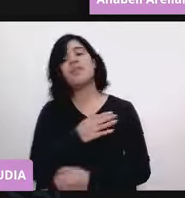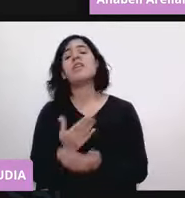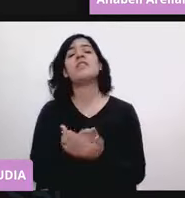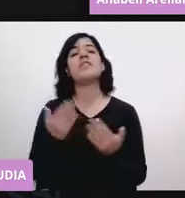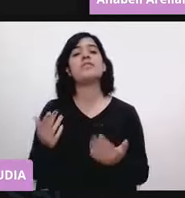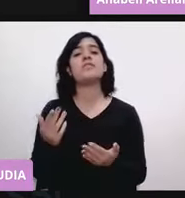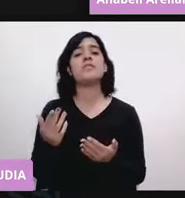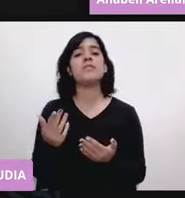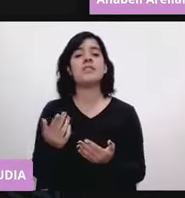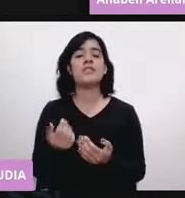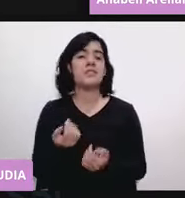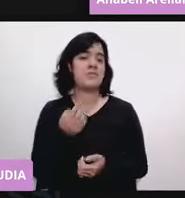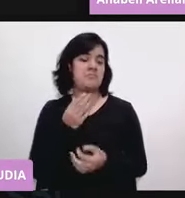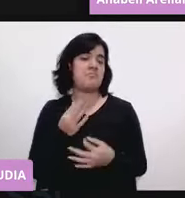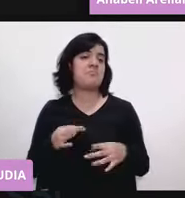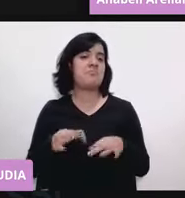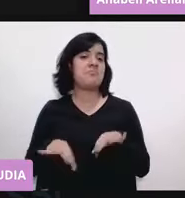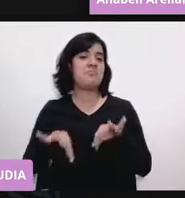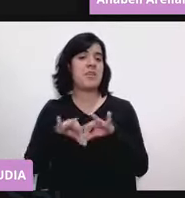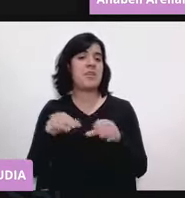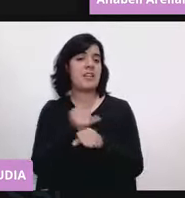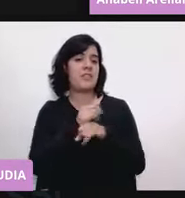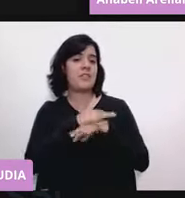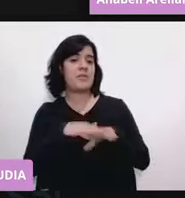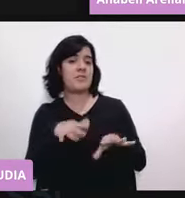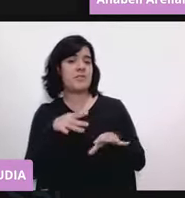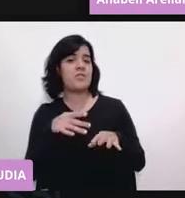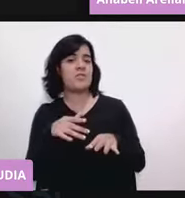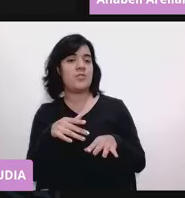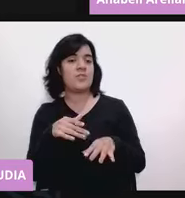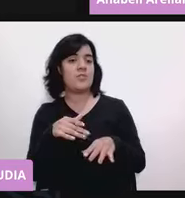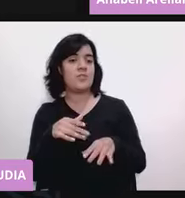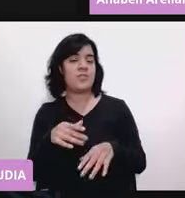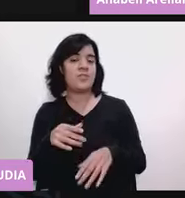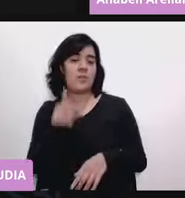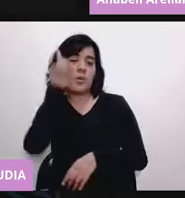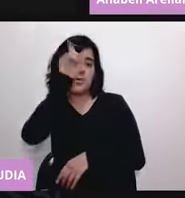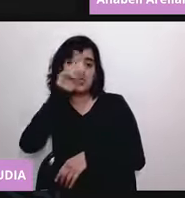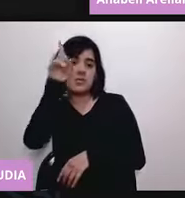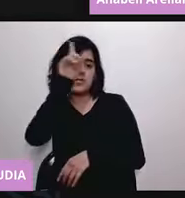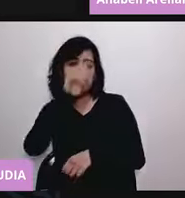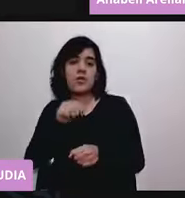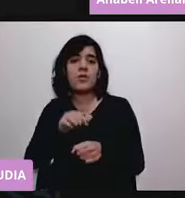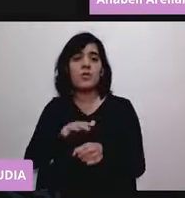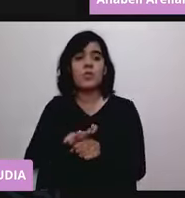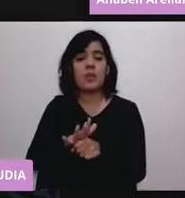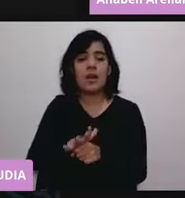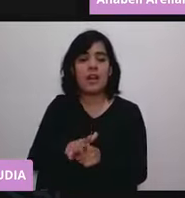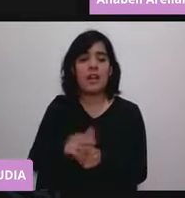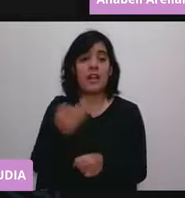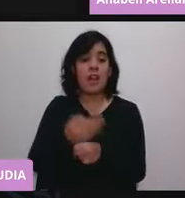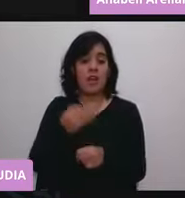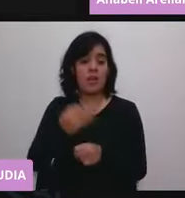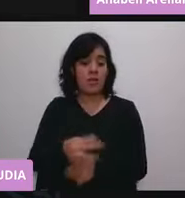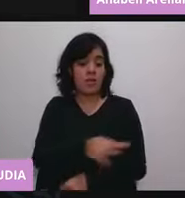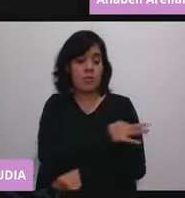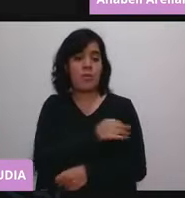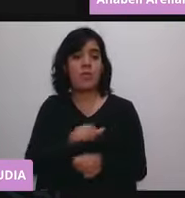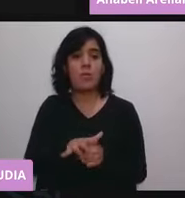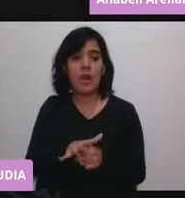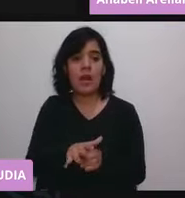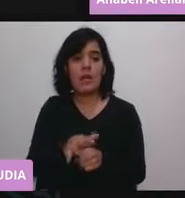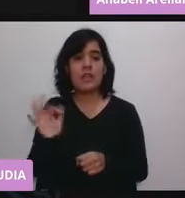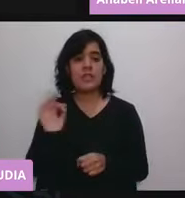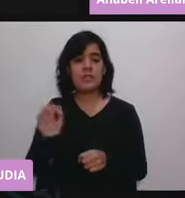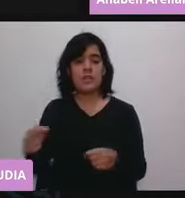información de principio a fin. De bueno, de cuál es la recomendada, cuál es la que hoy se está aplicando. Y bueno, en dado momento, ¿cuáles son las reacciones?